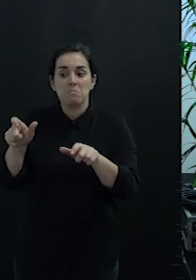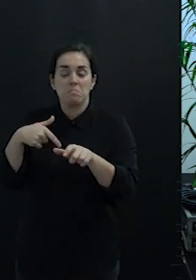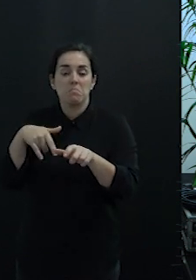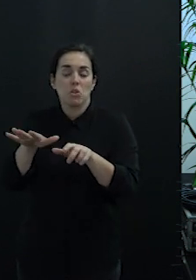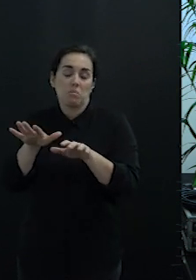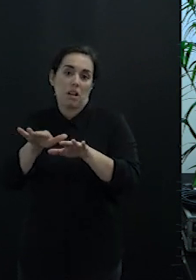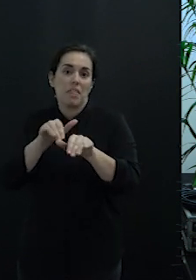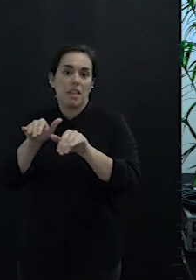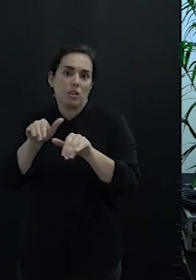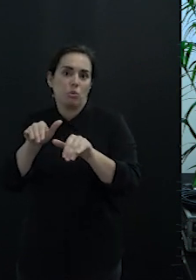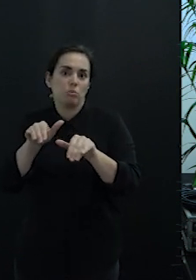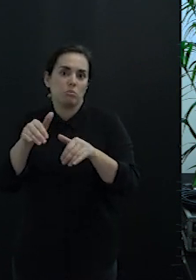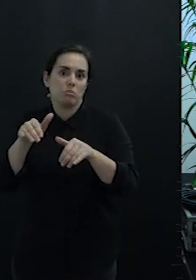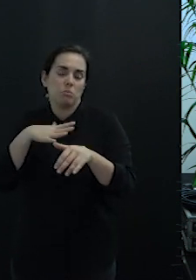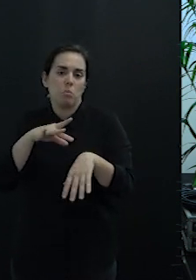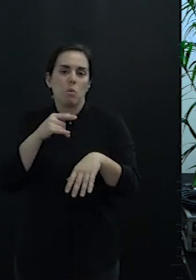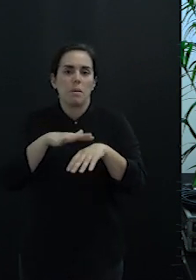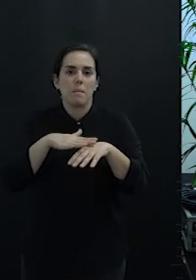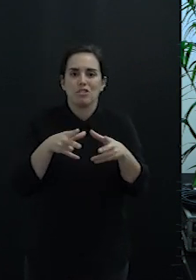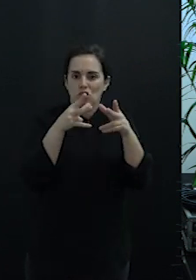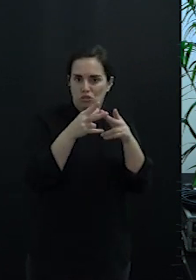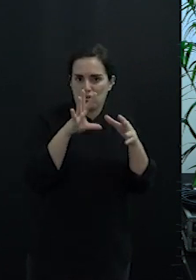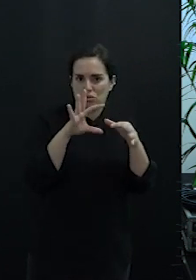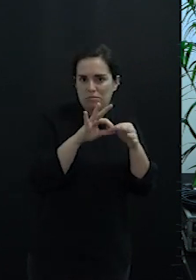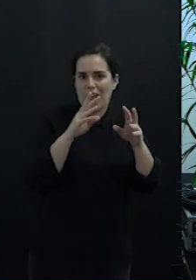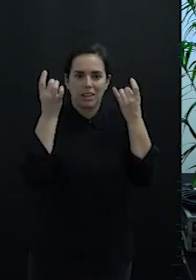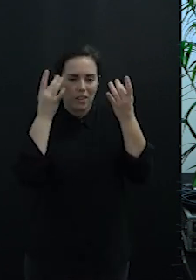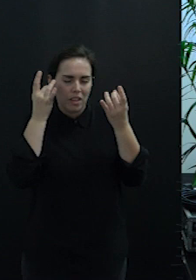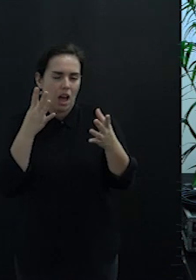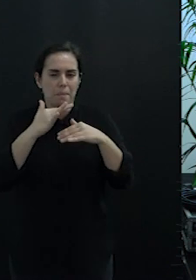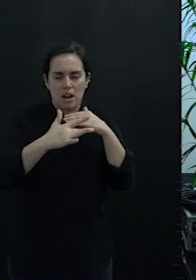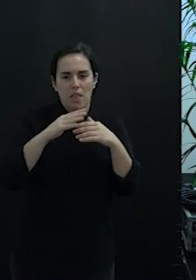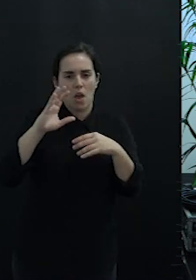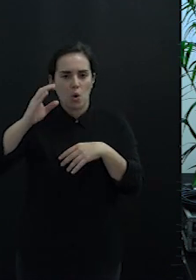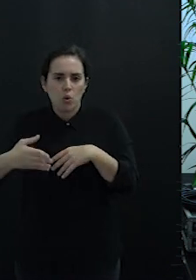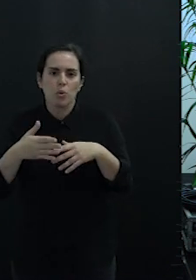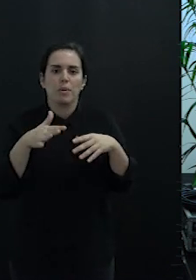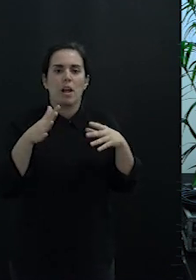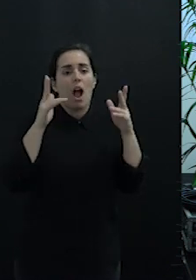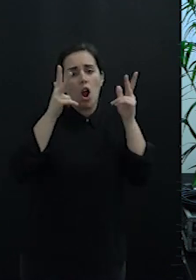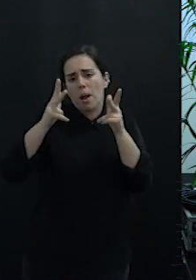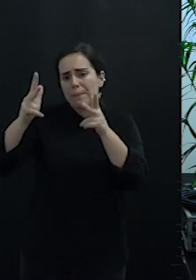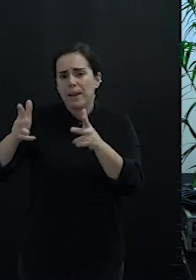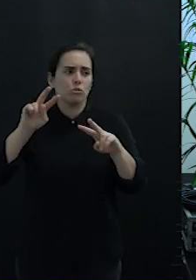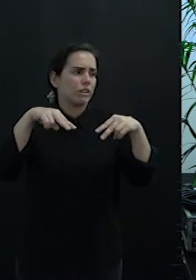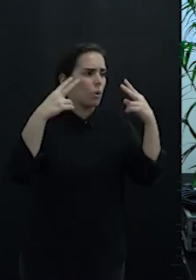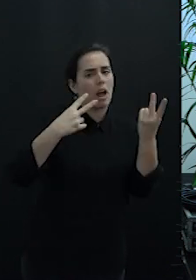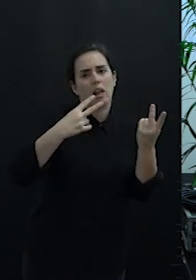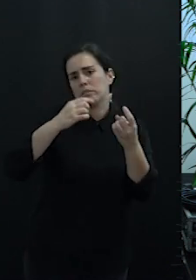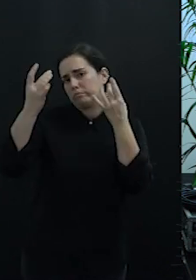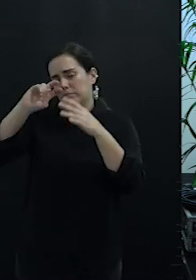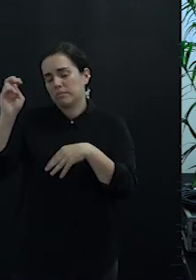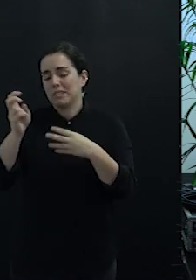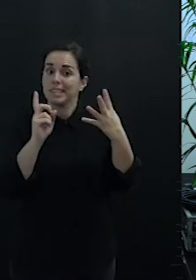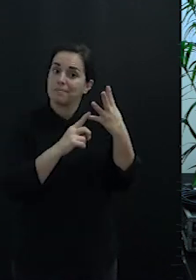socios de la actividad maninera y del club. Alojamientos restaurantes y un elenco de actividades. Y en el